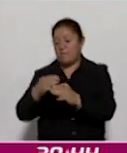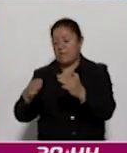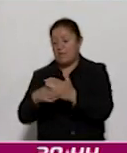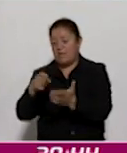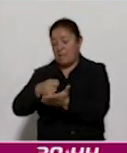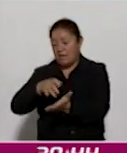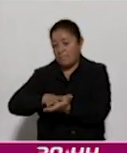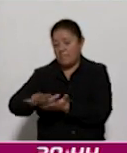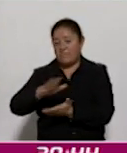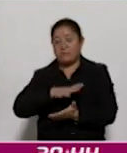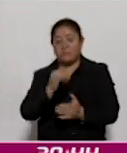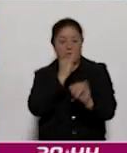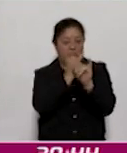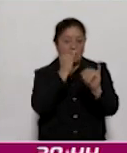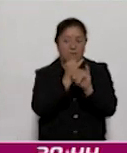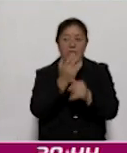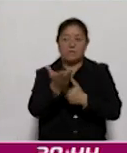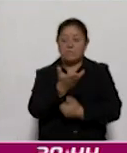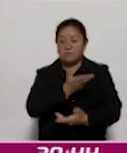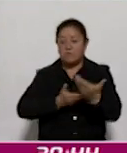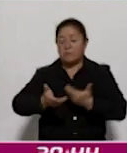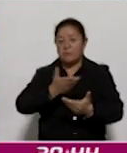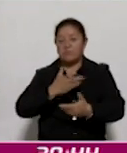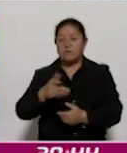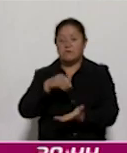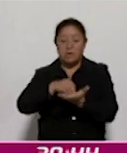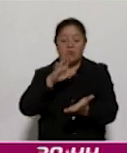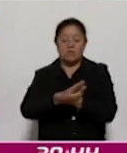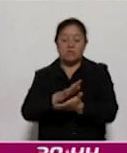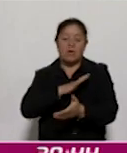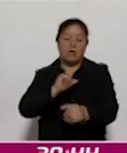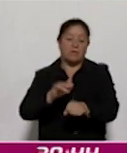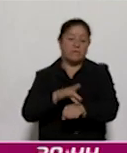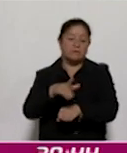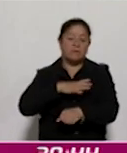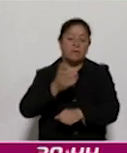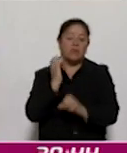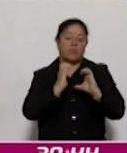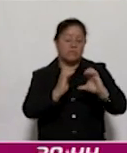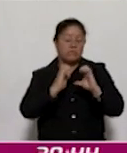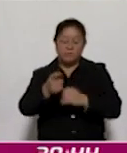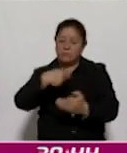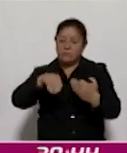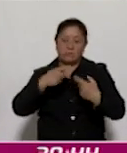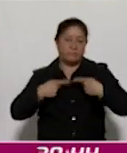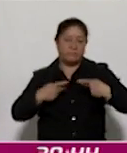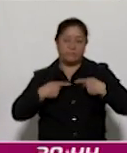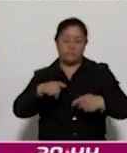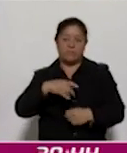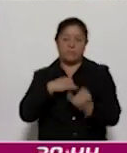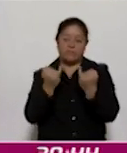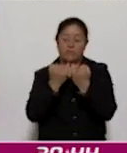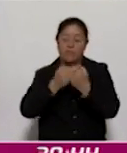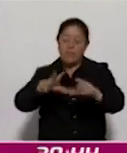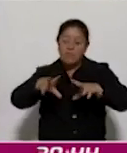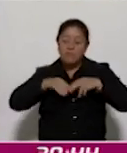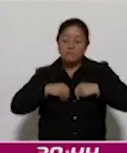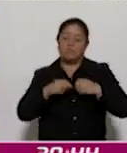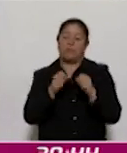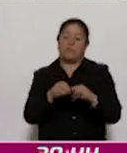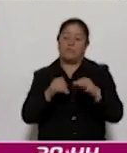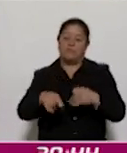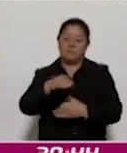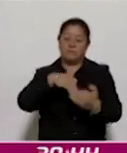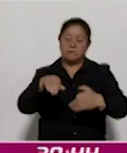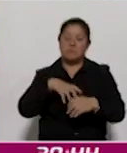e información digital, servicios de consultoría administrativa, conservación y mantenimiento de inmuebles, así como la adquisición de muebles de oficina y